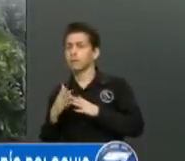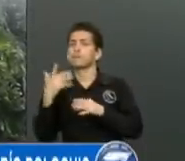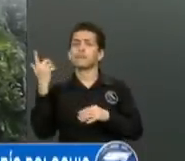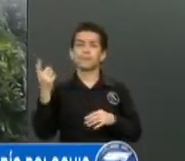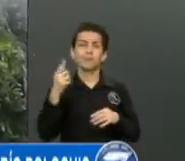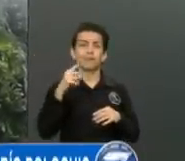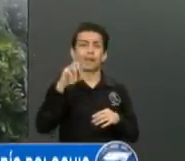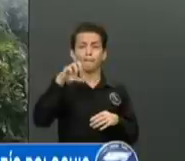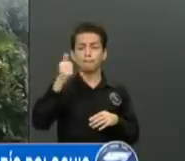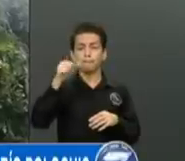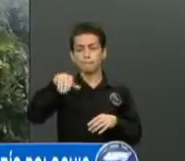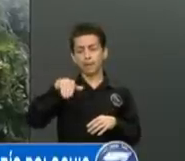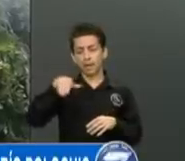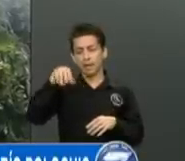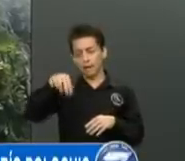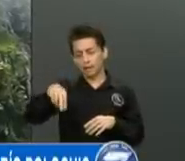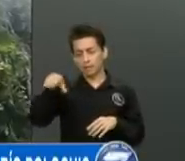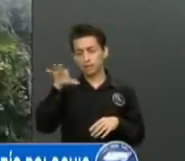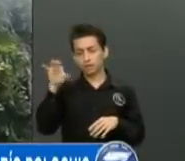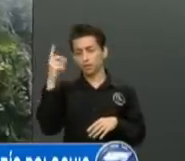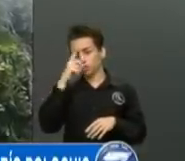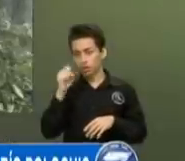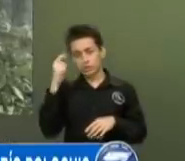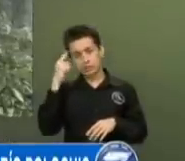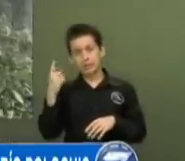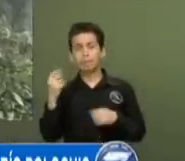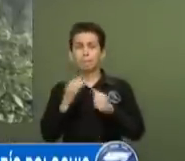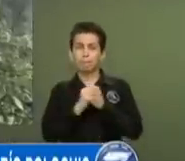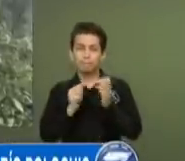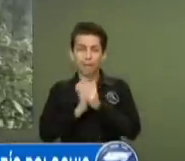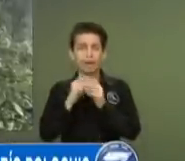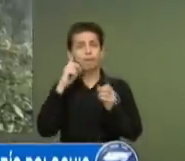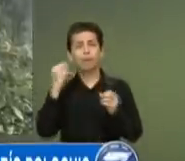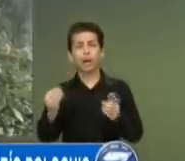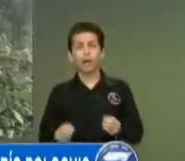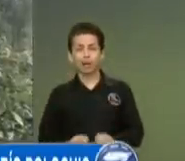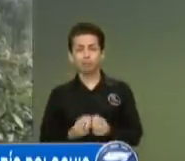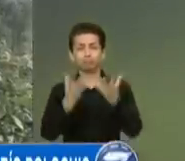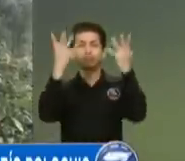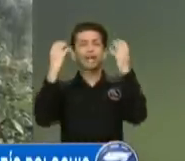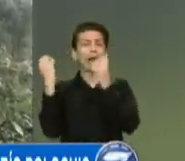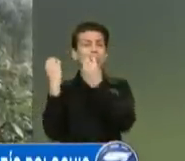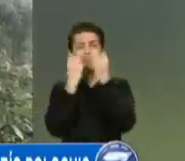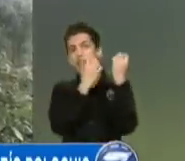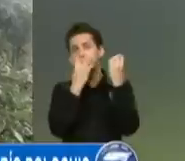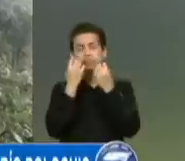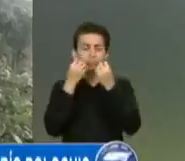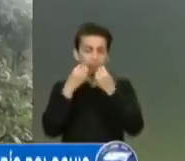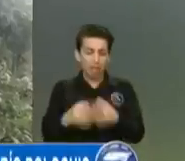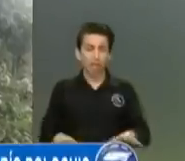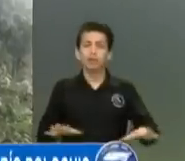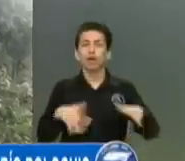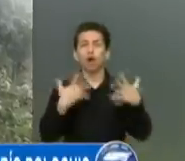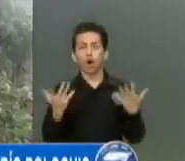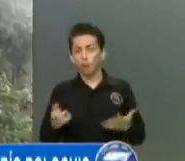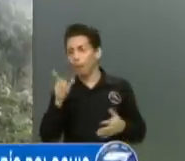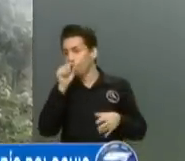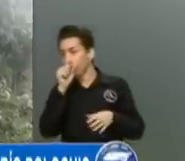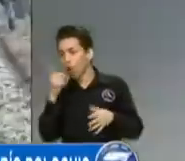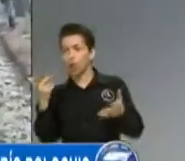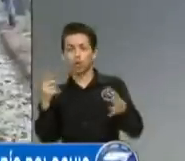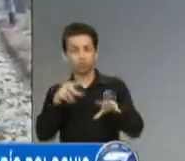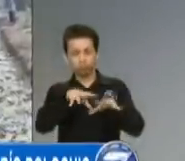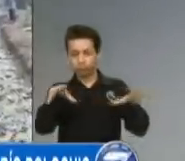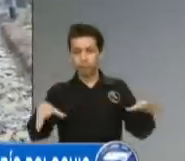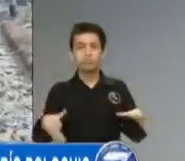Pansós. Las personas temen perder sus cultivos de maíz, frijol, café y cardamomo, inclusive sus aves de corral, que podrían ser arrastrados